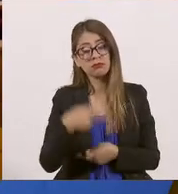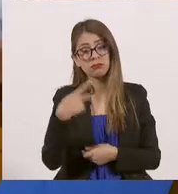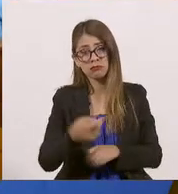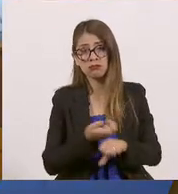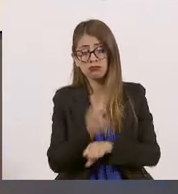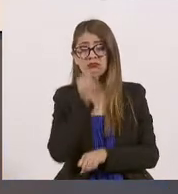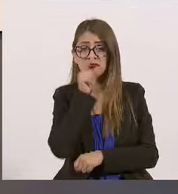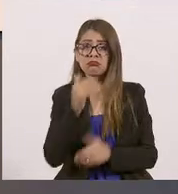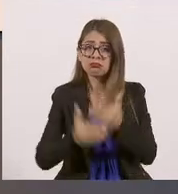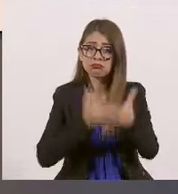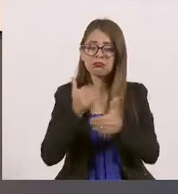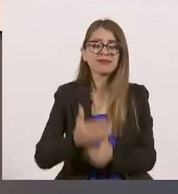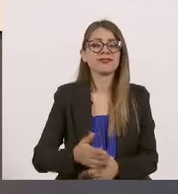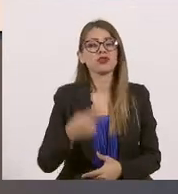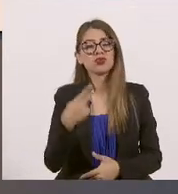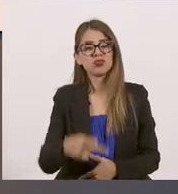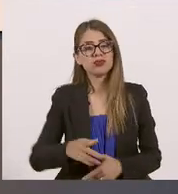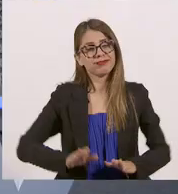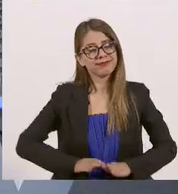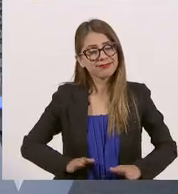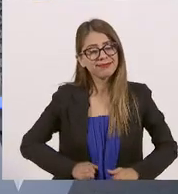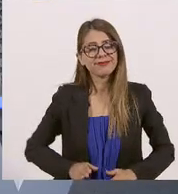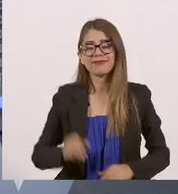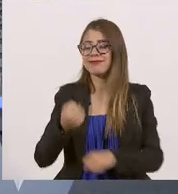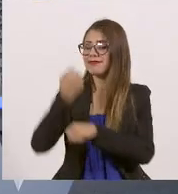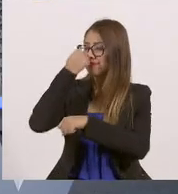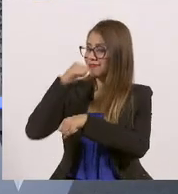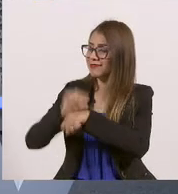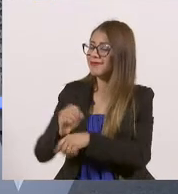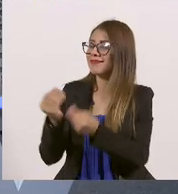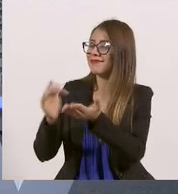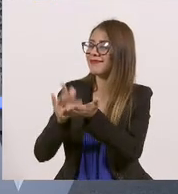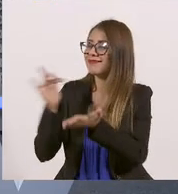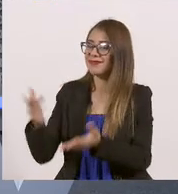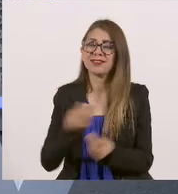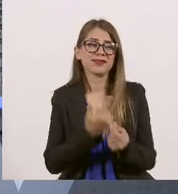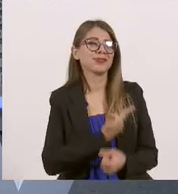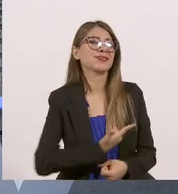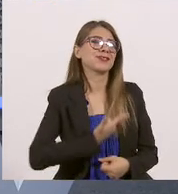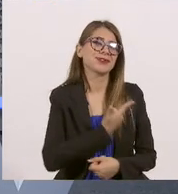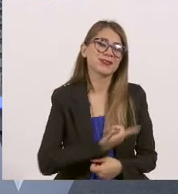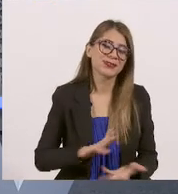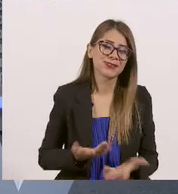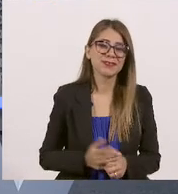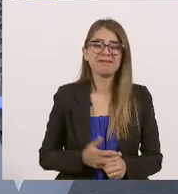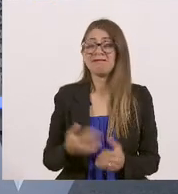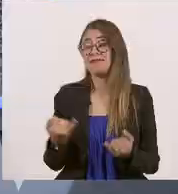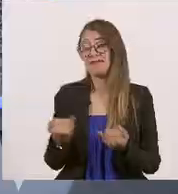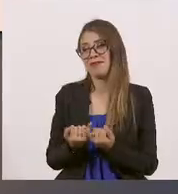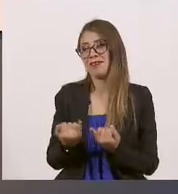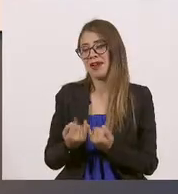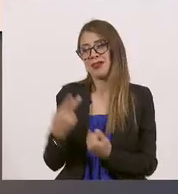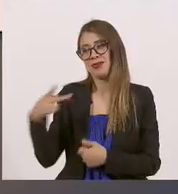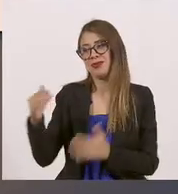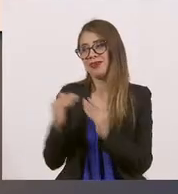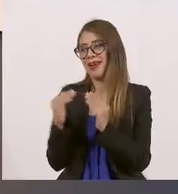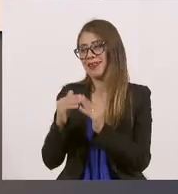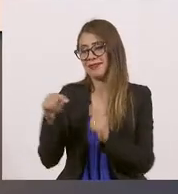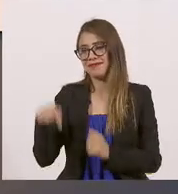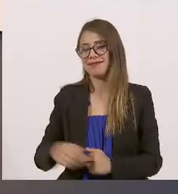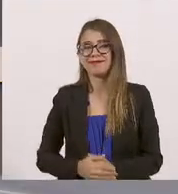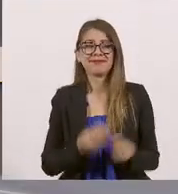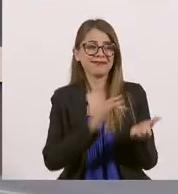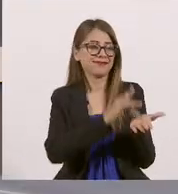saldrá adelante con su talento. Secretaria, muchísimas gracias por Muchas gracias, David, qué gusto. Le gusta de nosotros, ya lo sabe, esta es su casa. Muchísimas gracias.